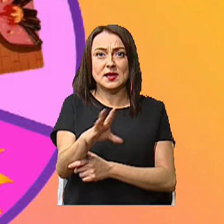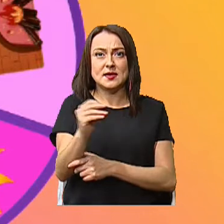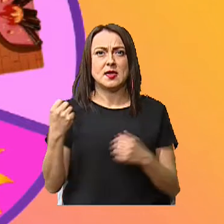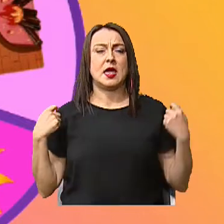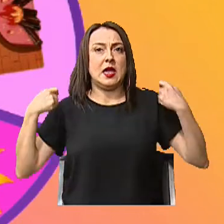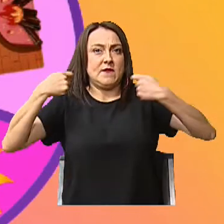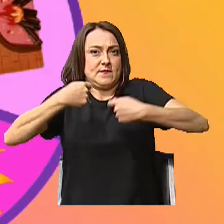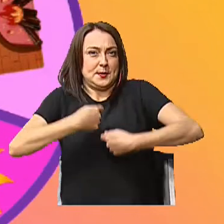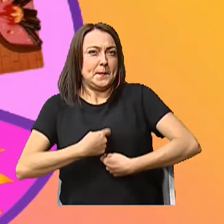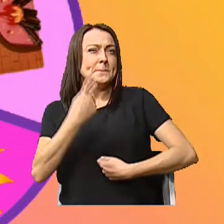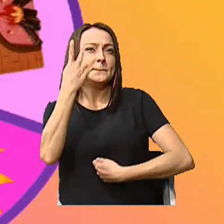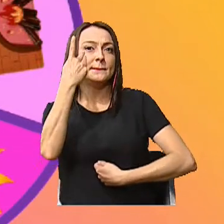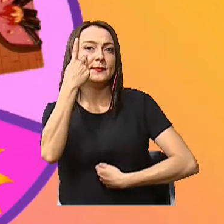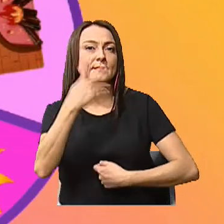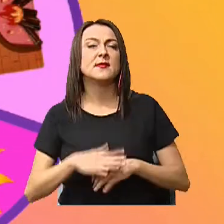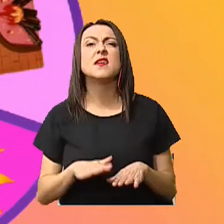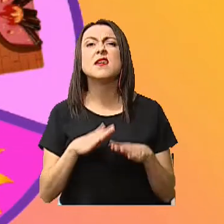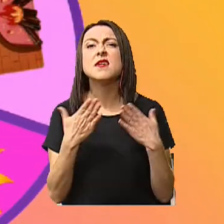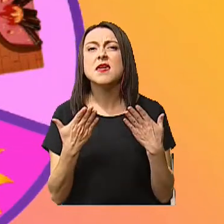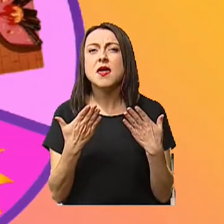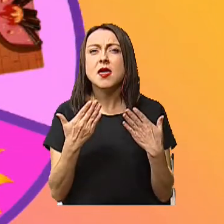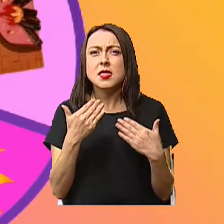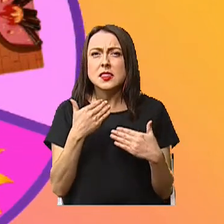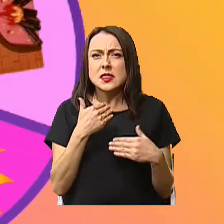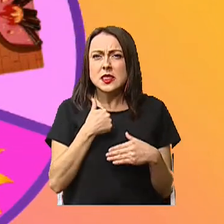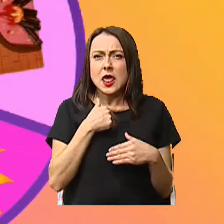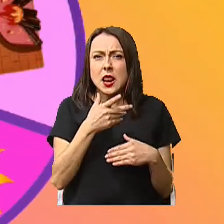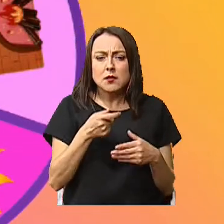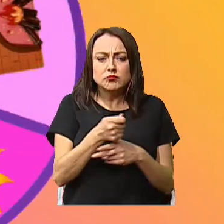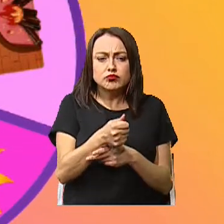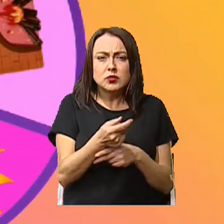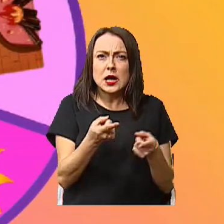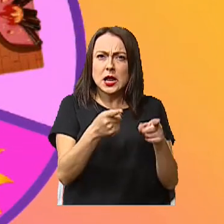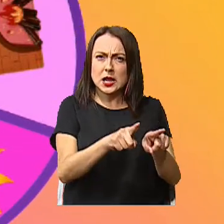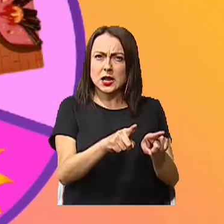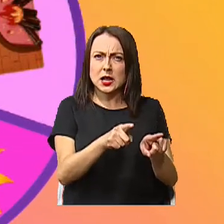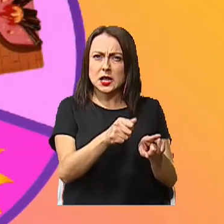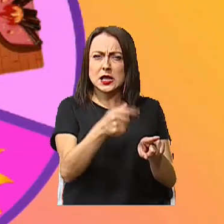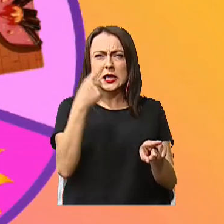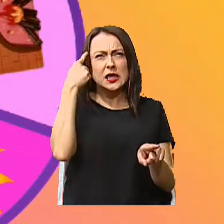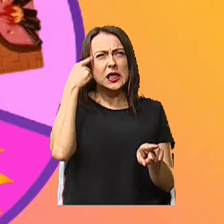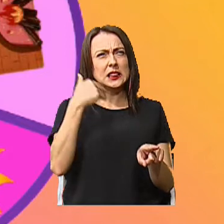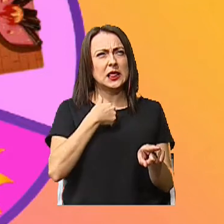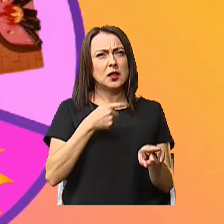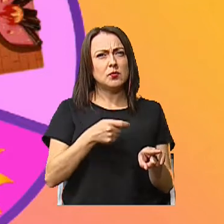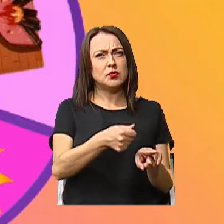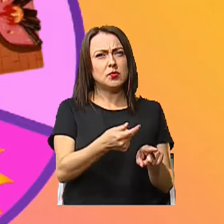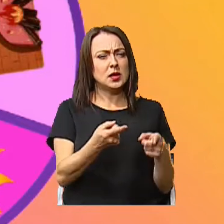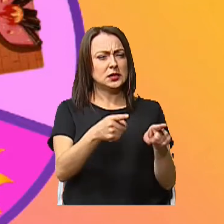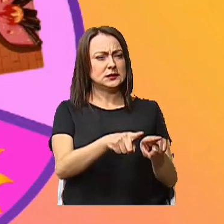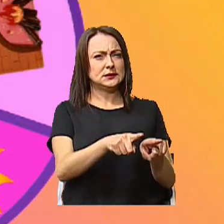Vamos a ver, ¿qué produce la linterna? Todos pensemos, ¿qué produce?